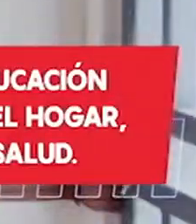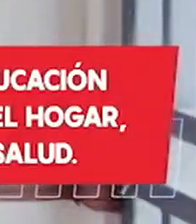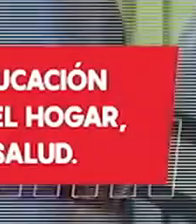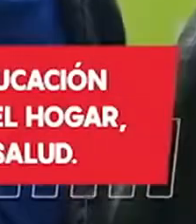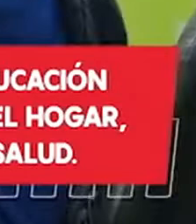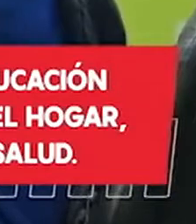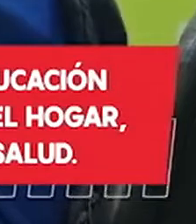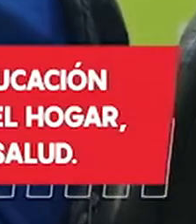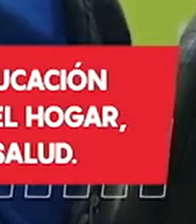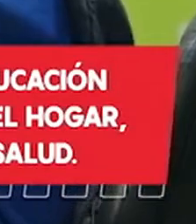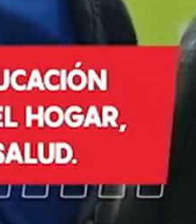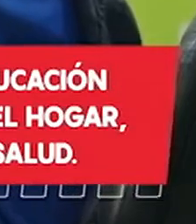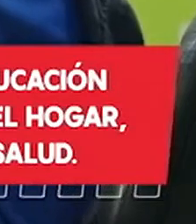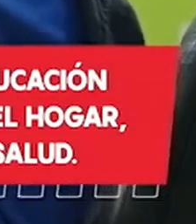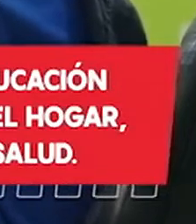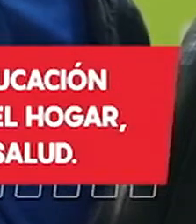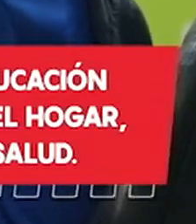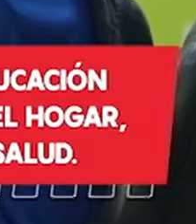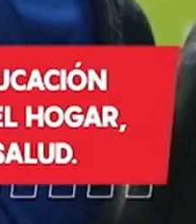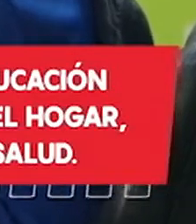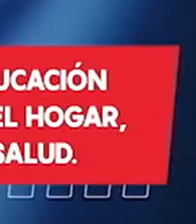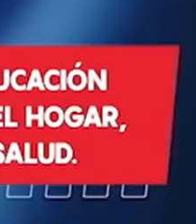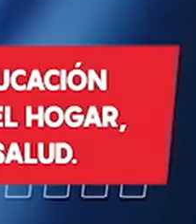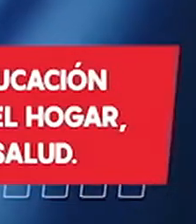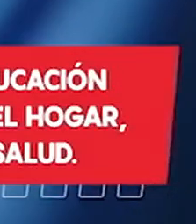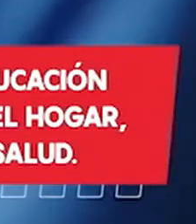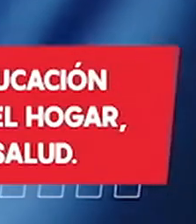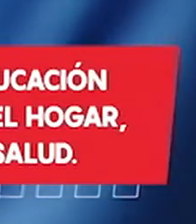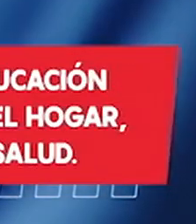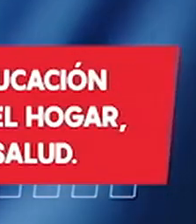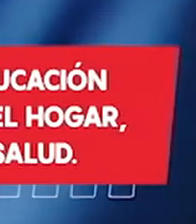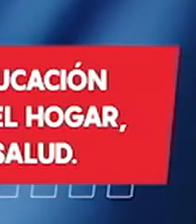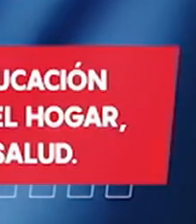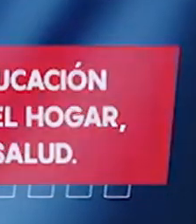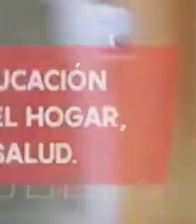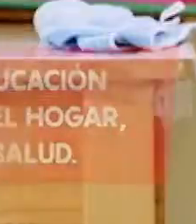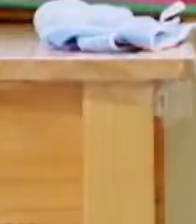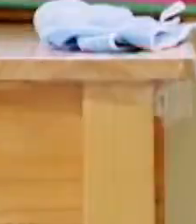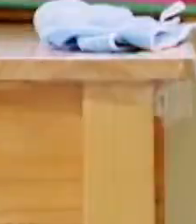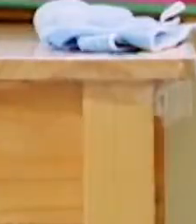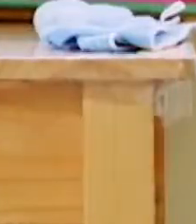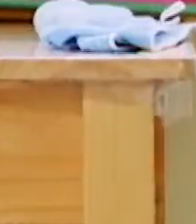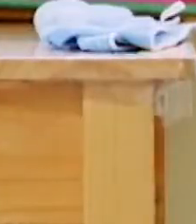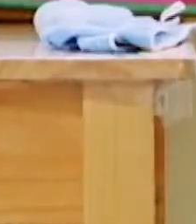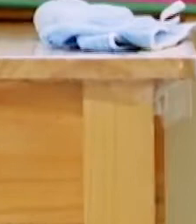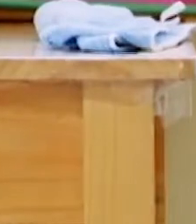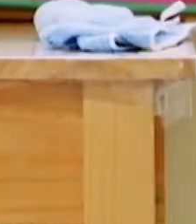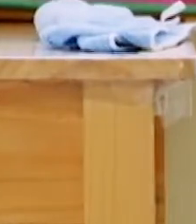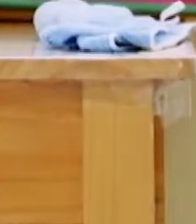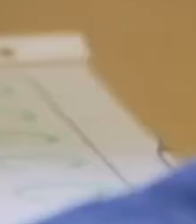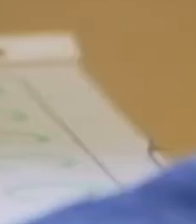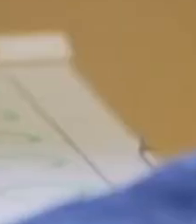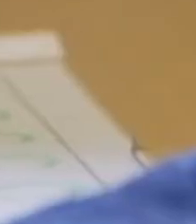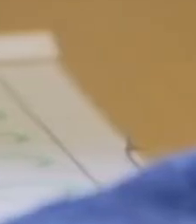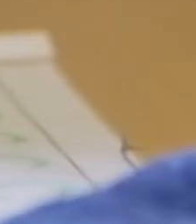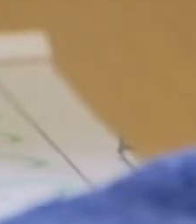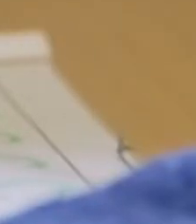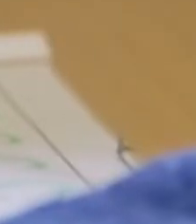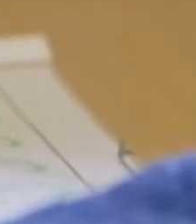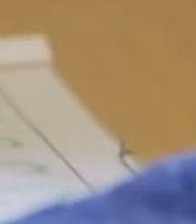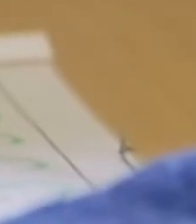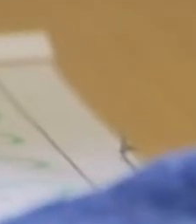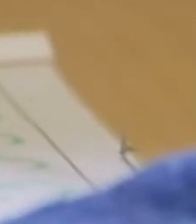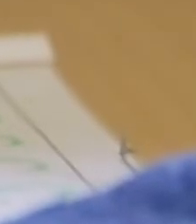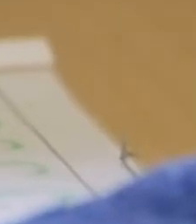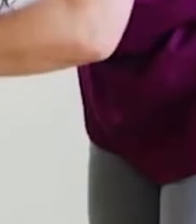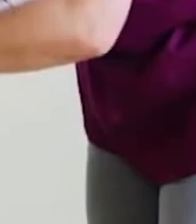brinda talleres de electroescritura, artes industriales y habilidades para la vida diaria. En los últimos tres años, la Junta ha destinado más de 5 mil millones